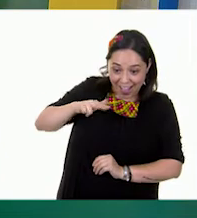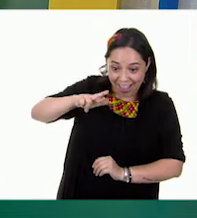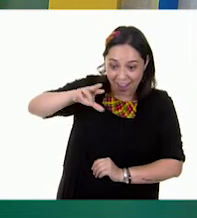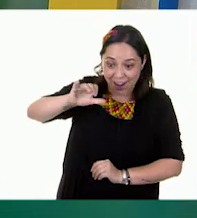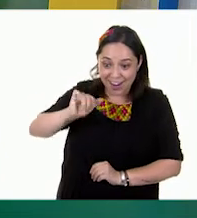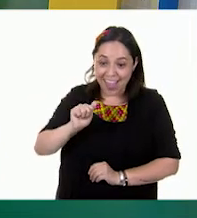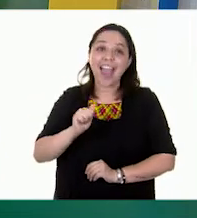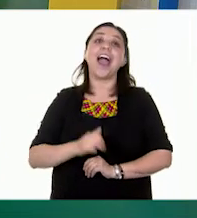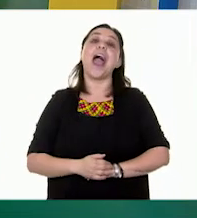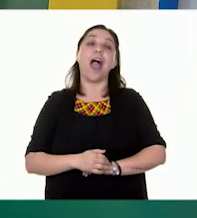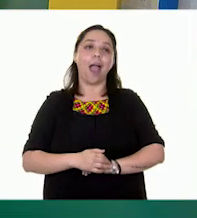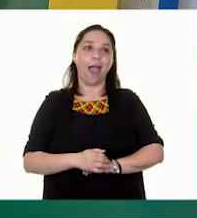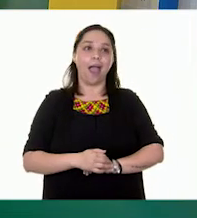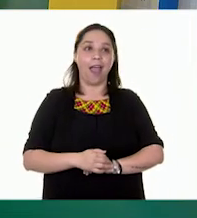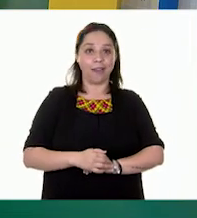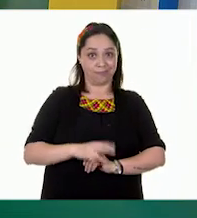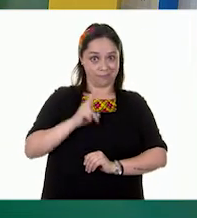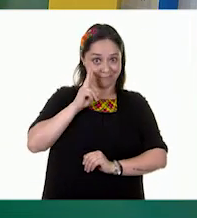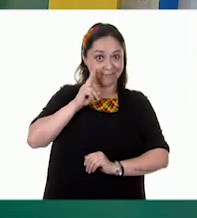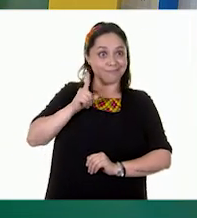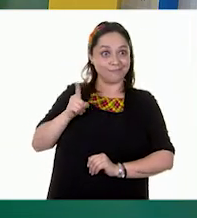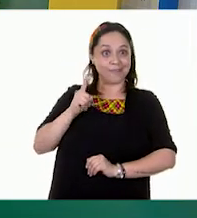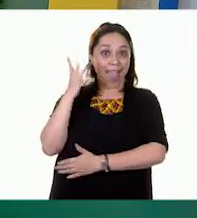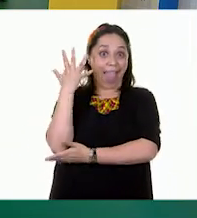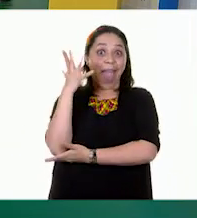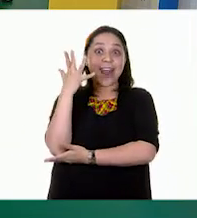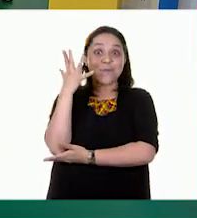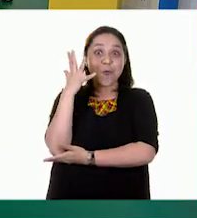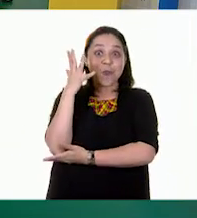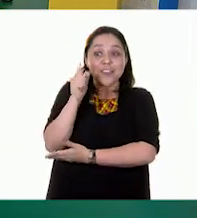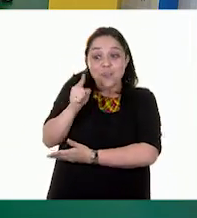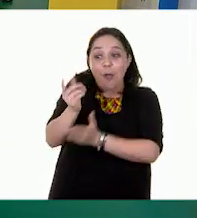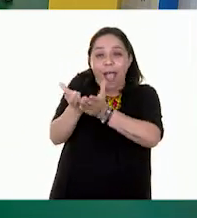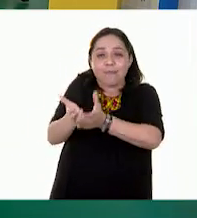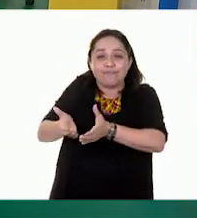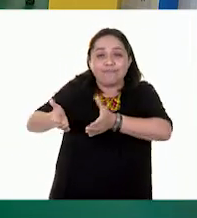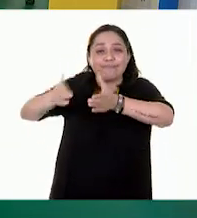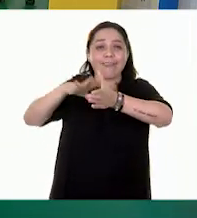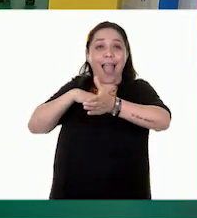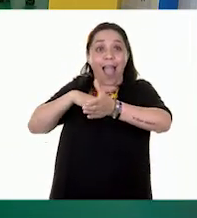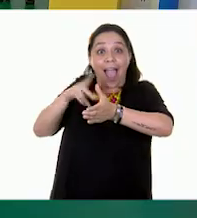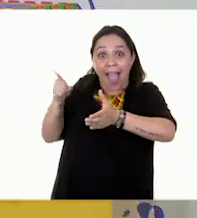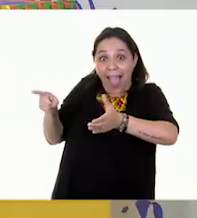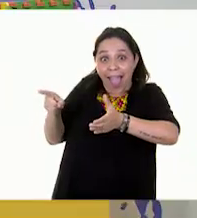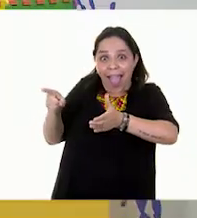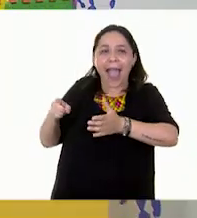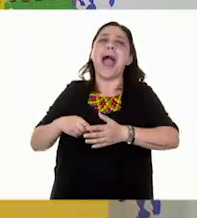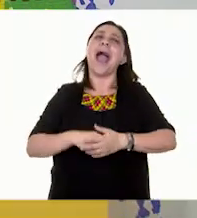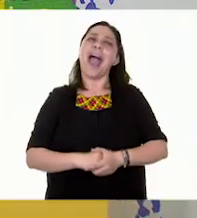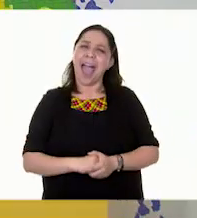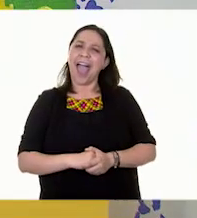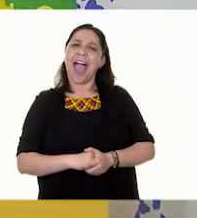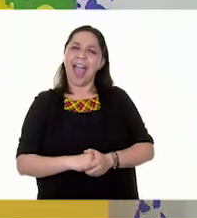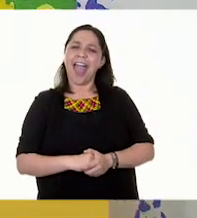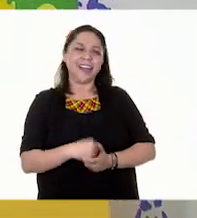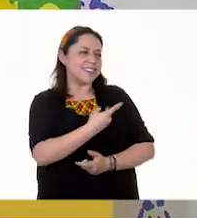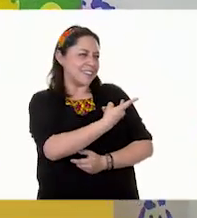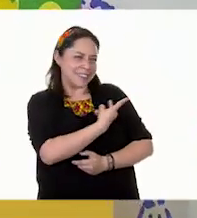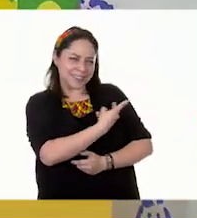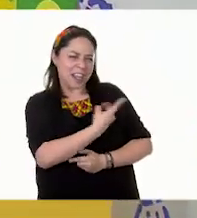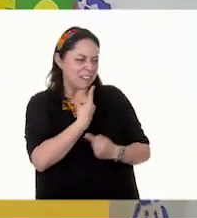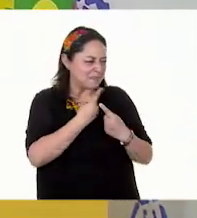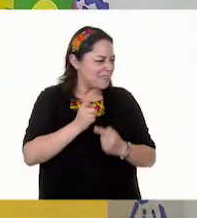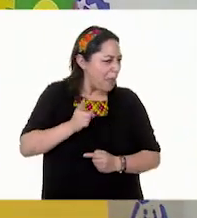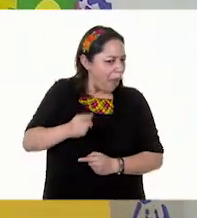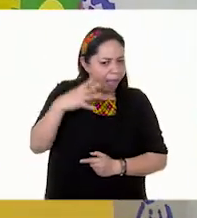Ay, ya vieron mi arbolito que está ahí en esa macetita tan bonita, maestra. Nos estábamos preguntando, ¿verdad, Erick, antes de la clase?